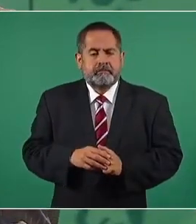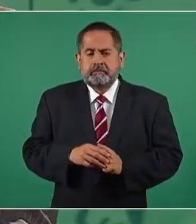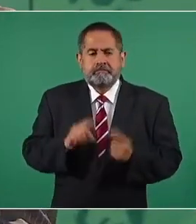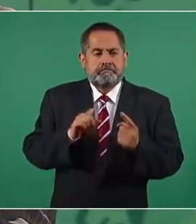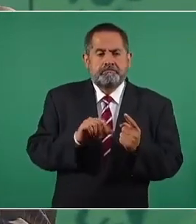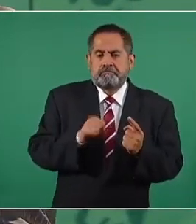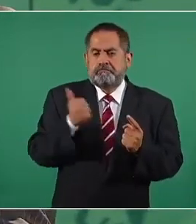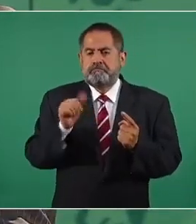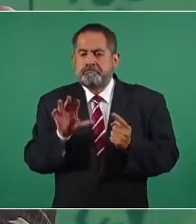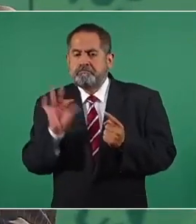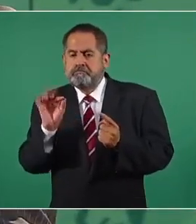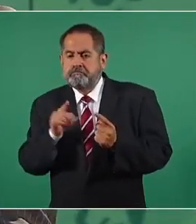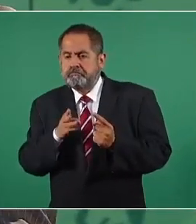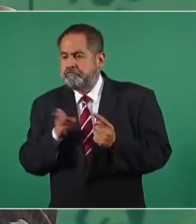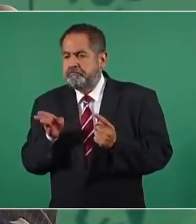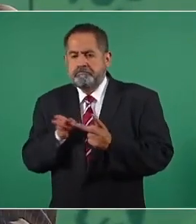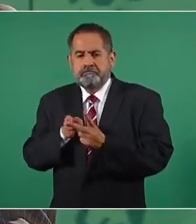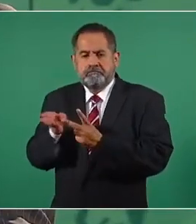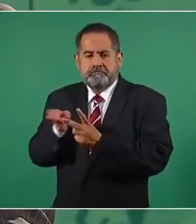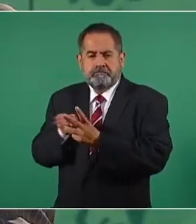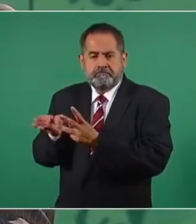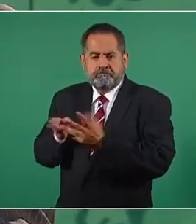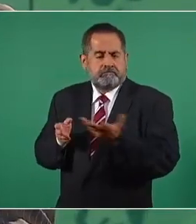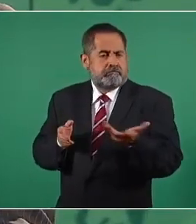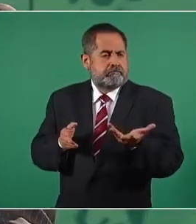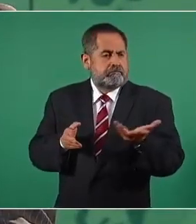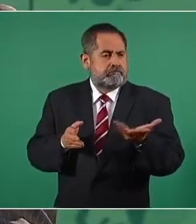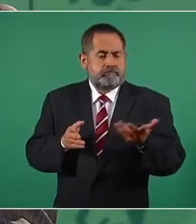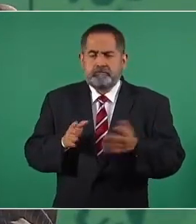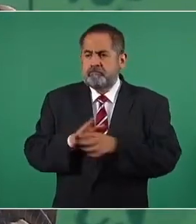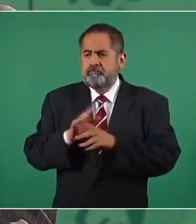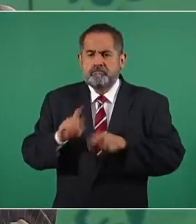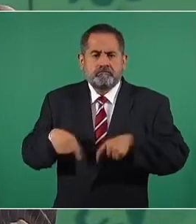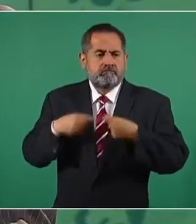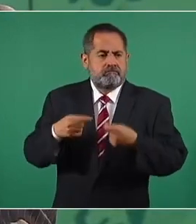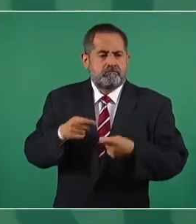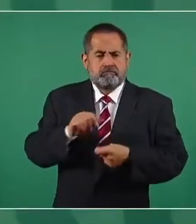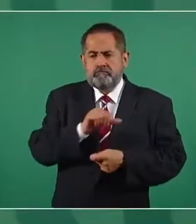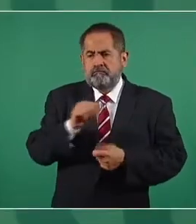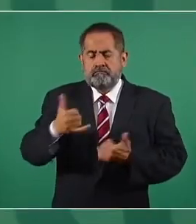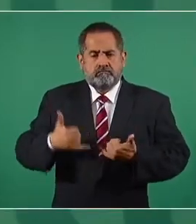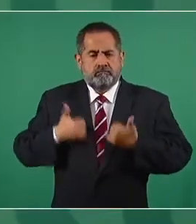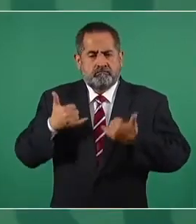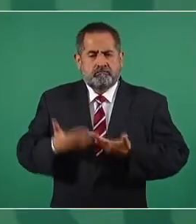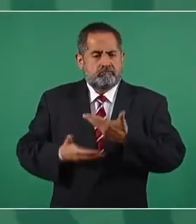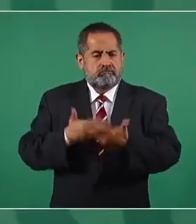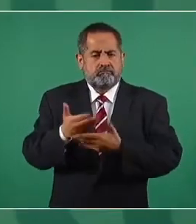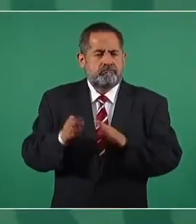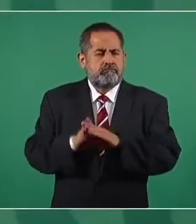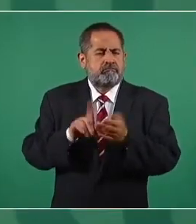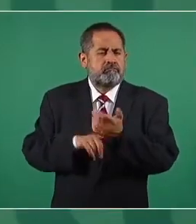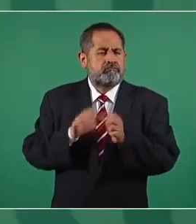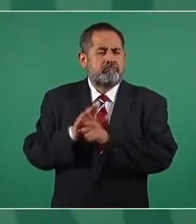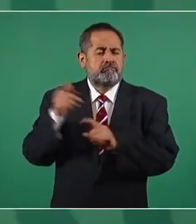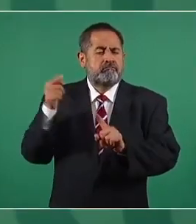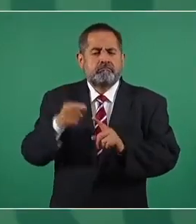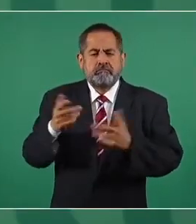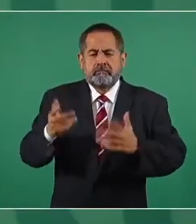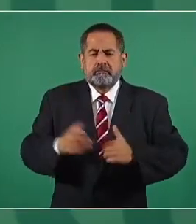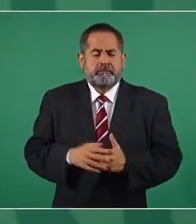opción, modelo alternativo que se le ofrece a los jóvenes frente a esa